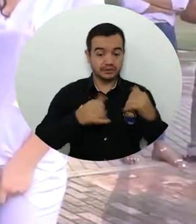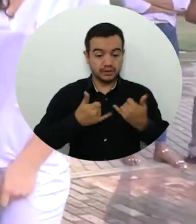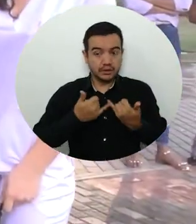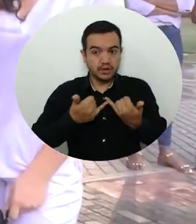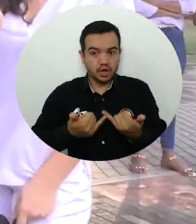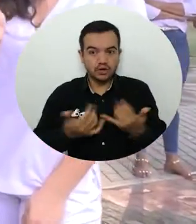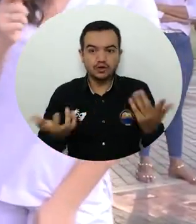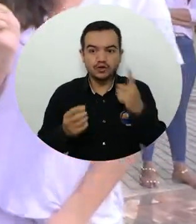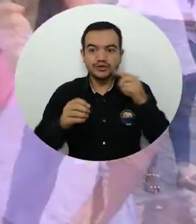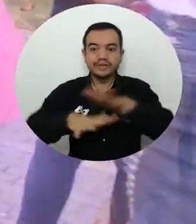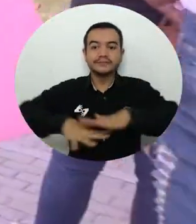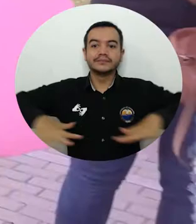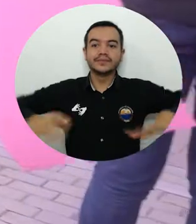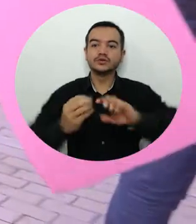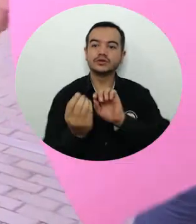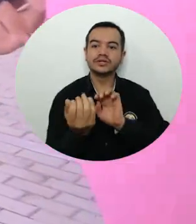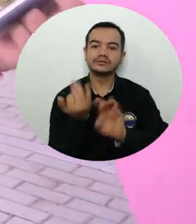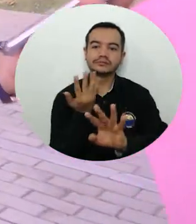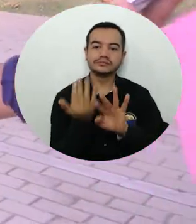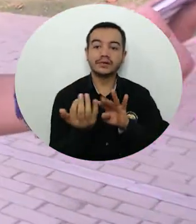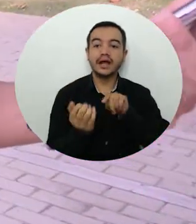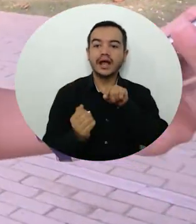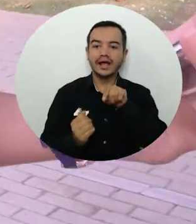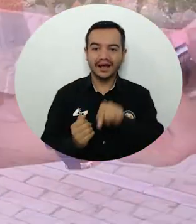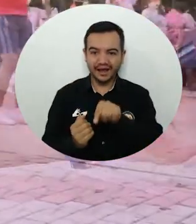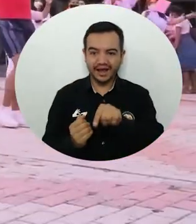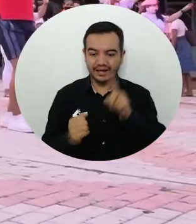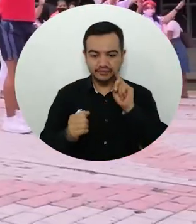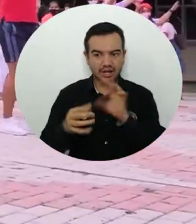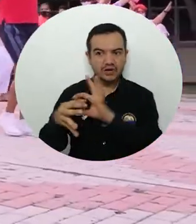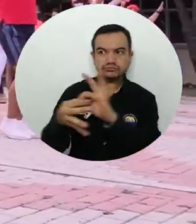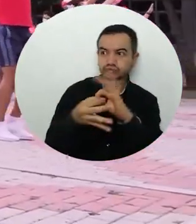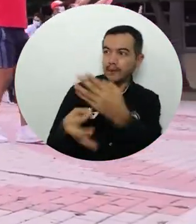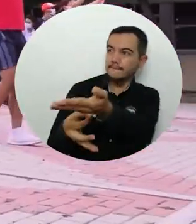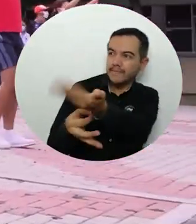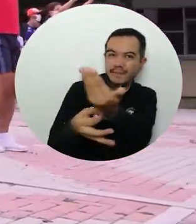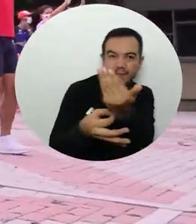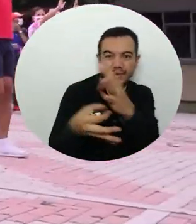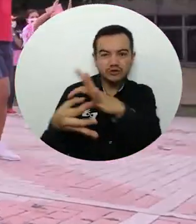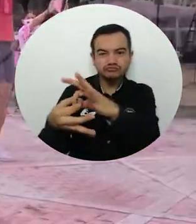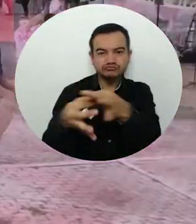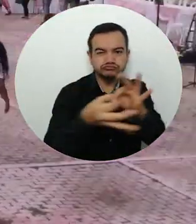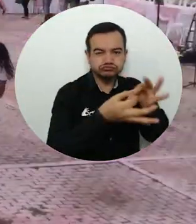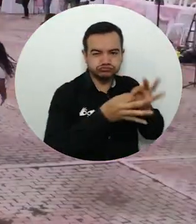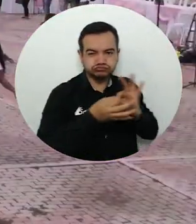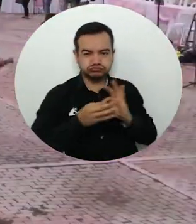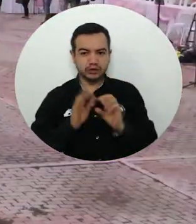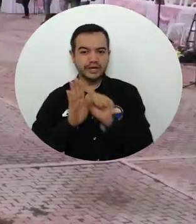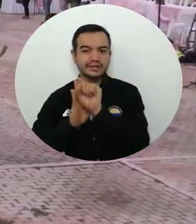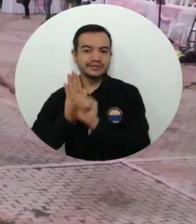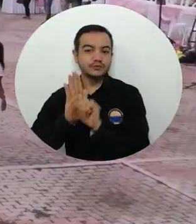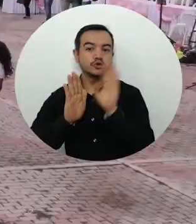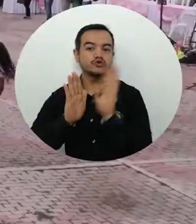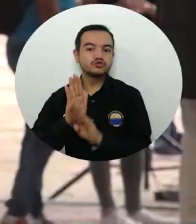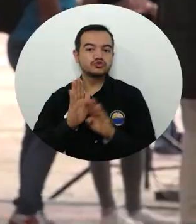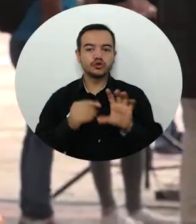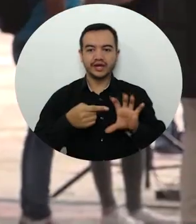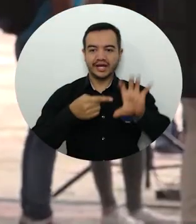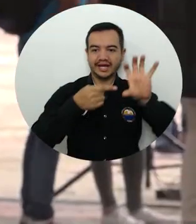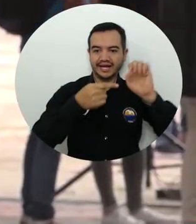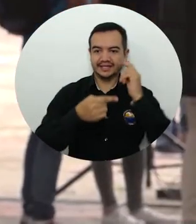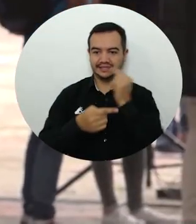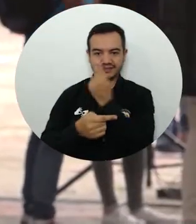reuniendo a integrantes de la comunidad universitaria y Samaria para formar la figura gigante de la insignia internacional de esta iniciativa.